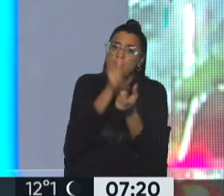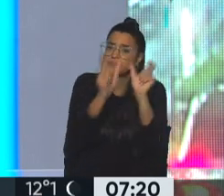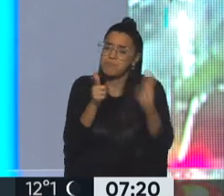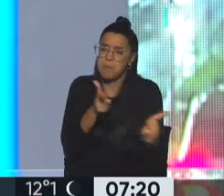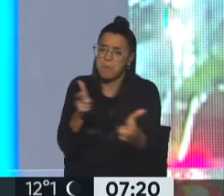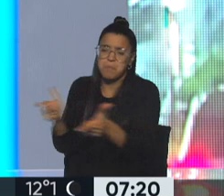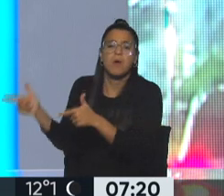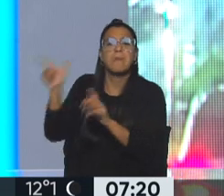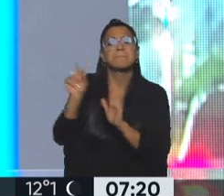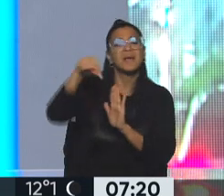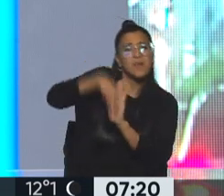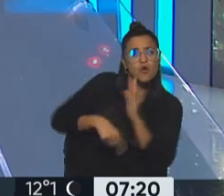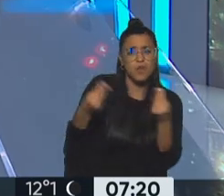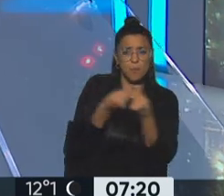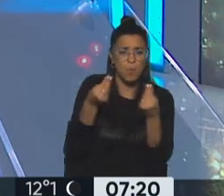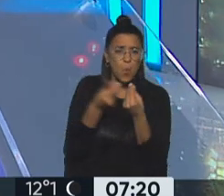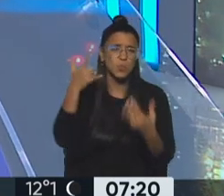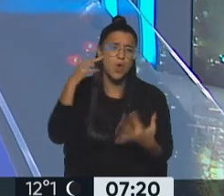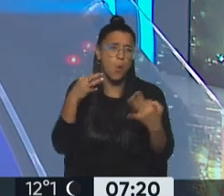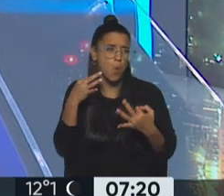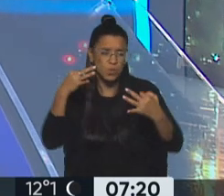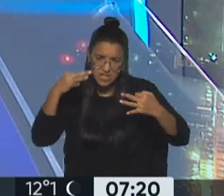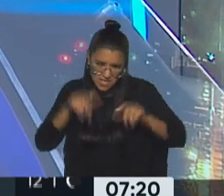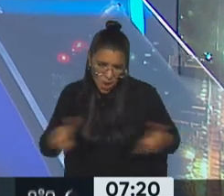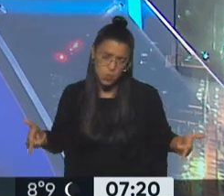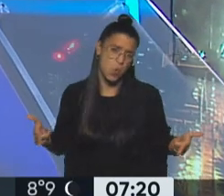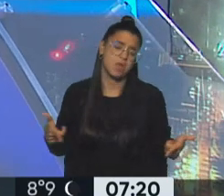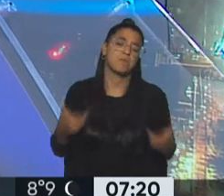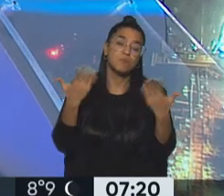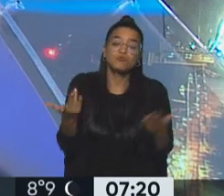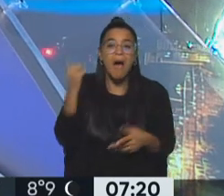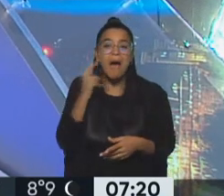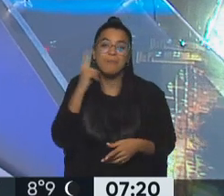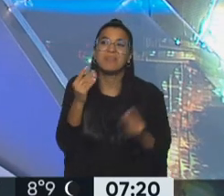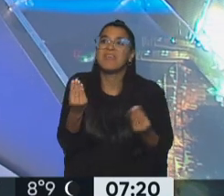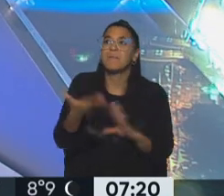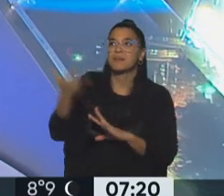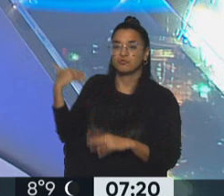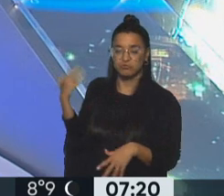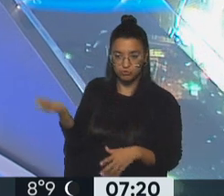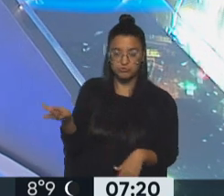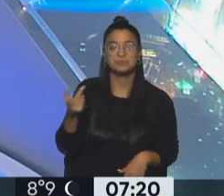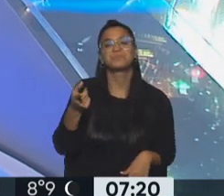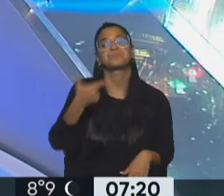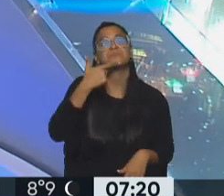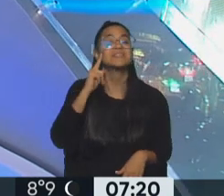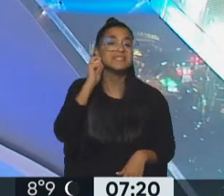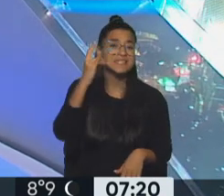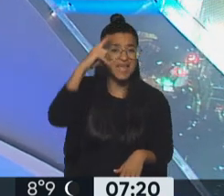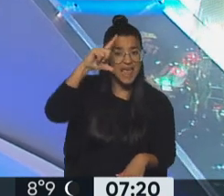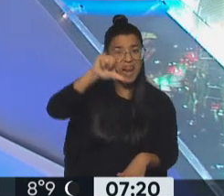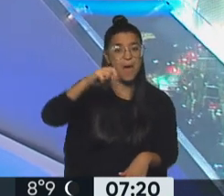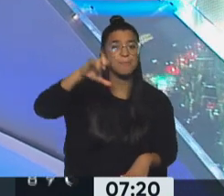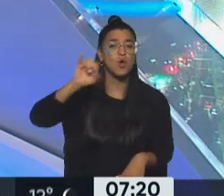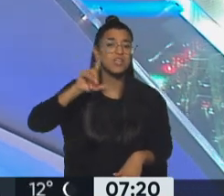en la Patagonia y se cometieron muchísimas injusticias y fusilamientos. Entonces la idea es aprender de lo que sucedió. En Sigue la Polilla, que es un centro cultural